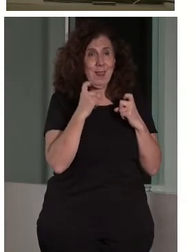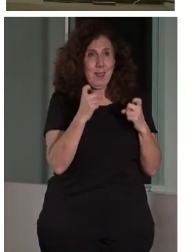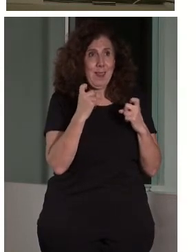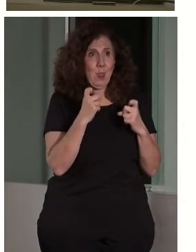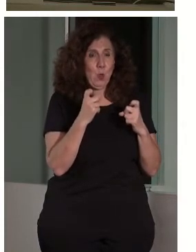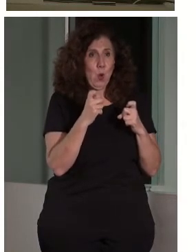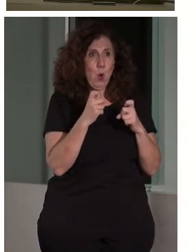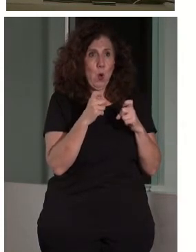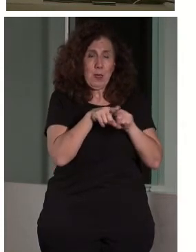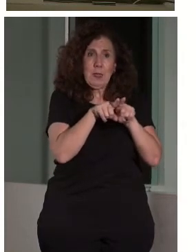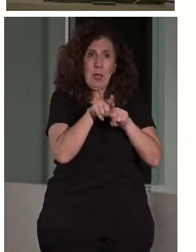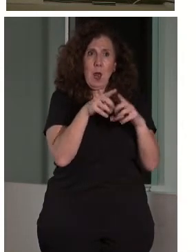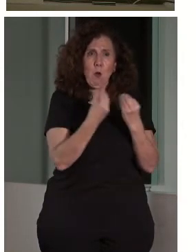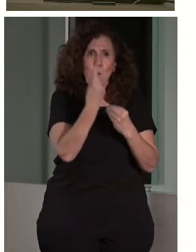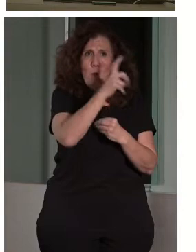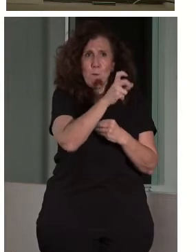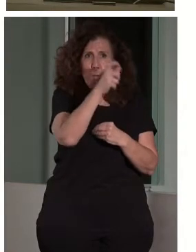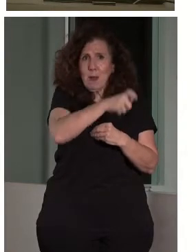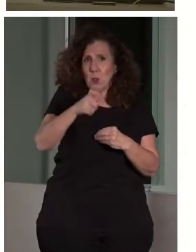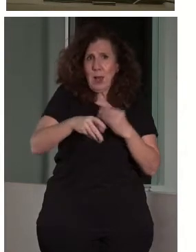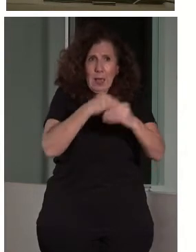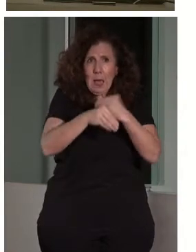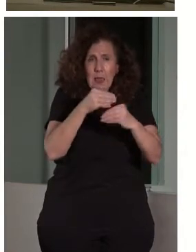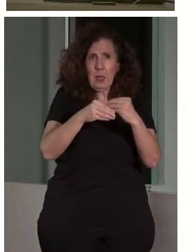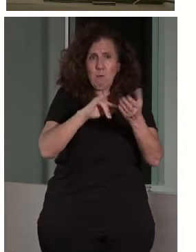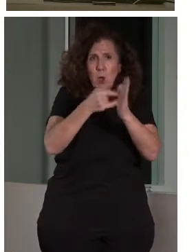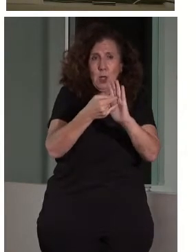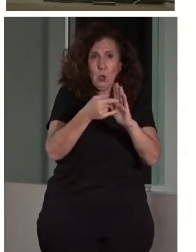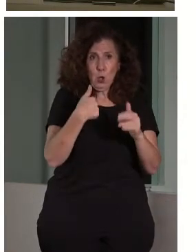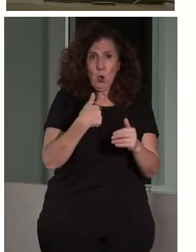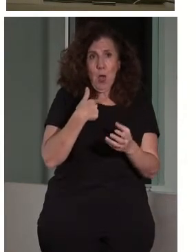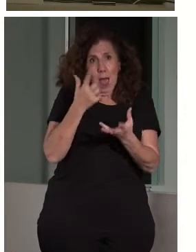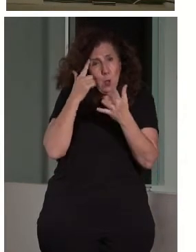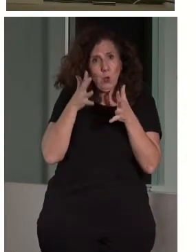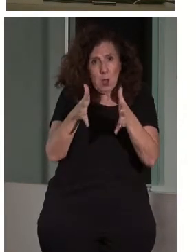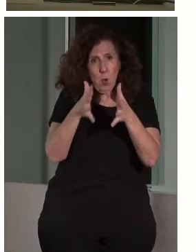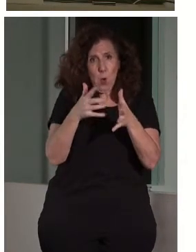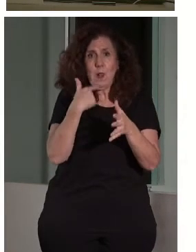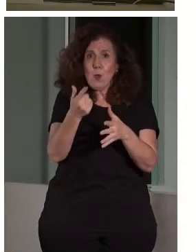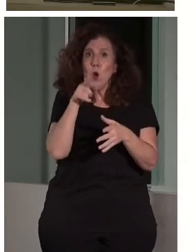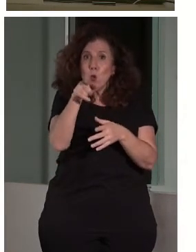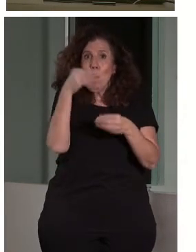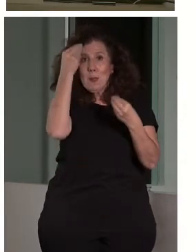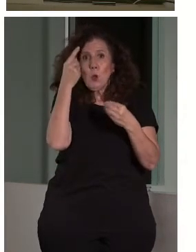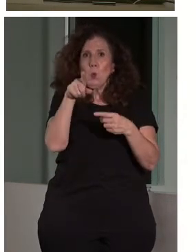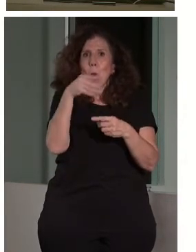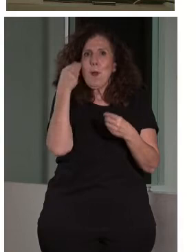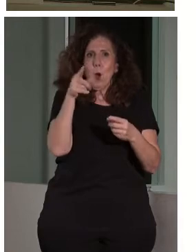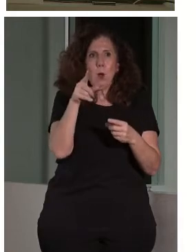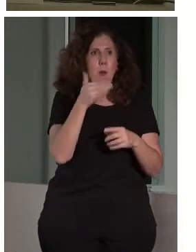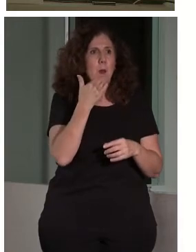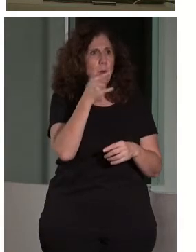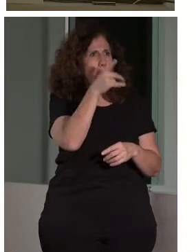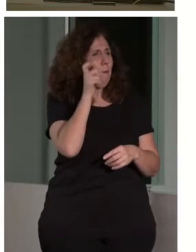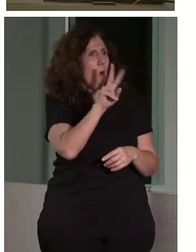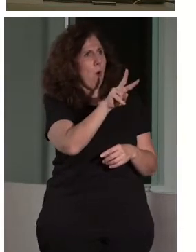intento ser constructivo. Felicitarle y decirle, oye, creo que a lo mejor podrías mejorar esto. Y tenemos la mala costumbre de ir a degüello con quienes hacen las cosas y se